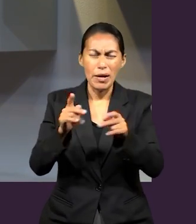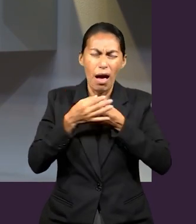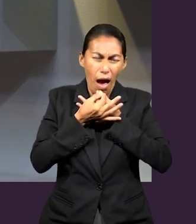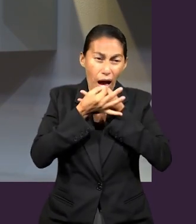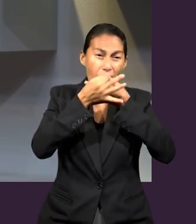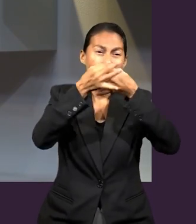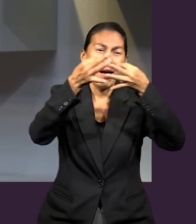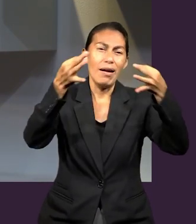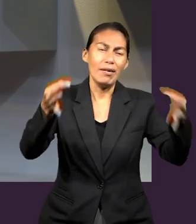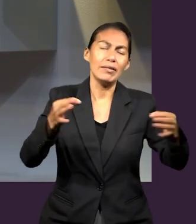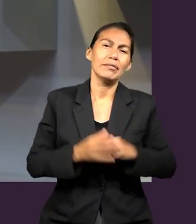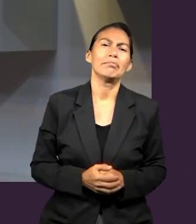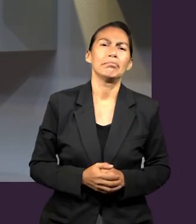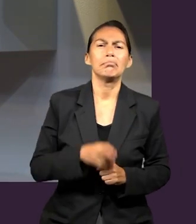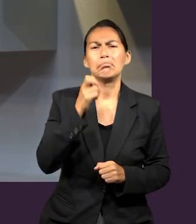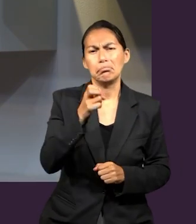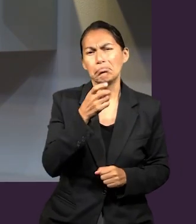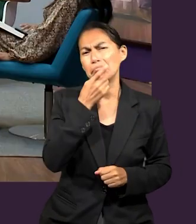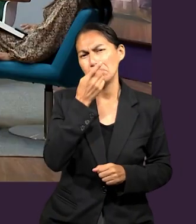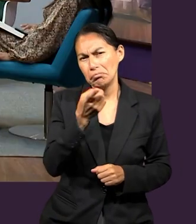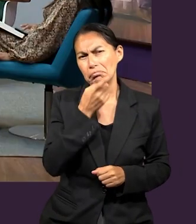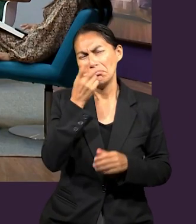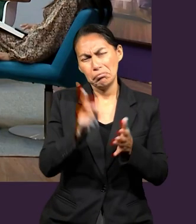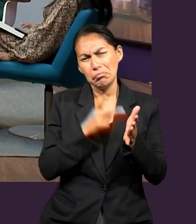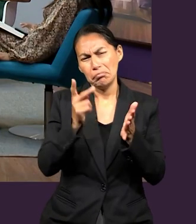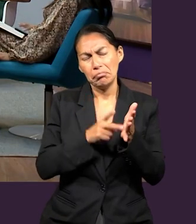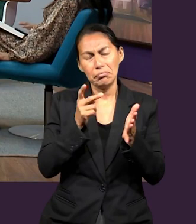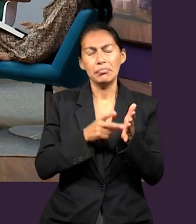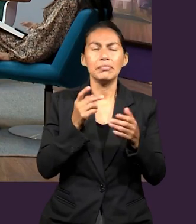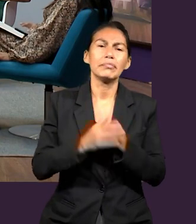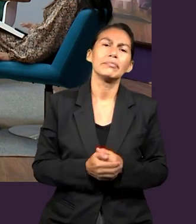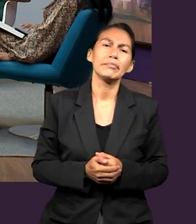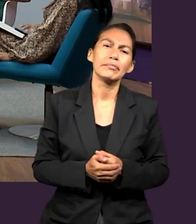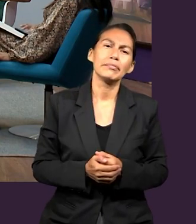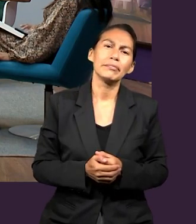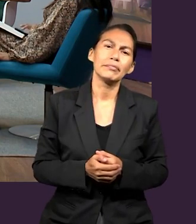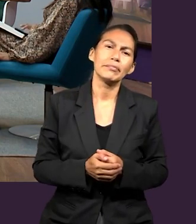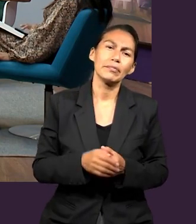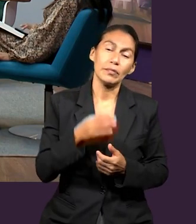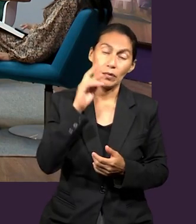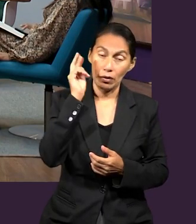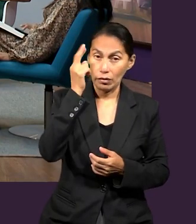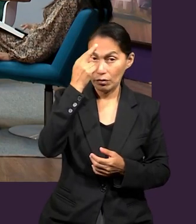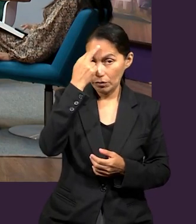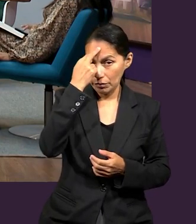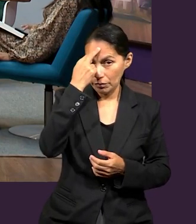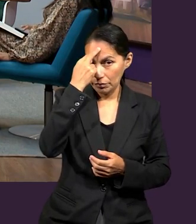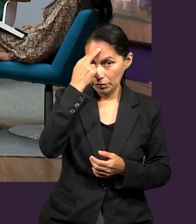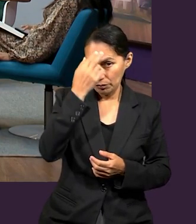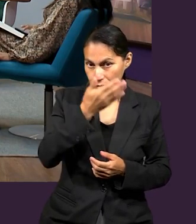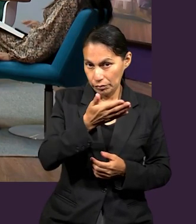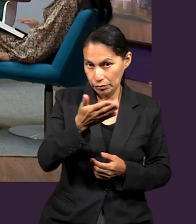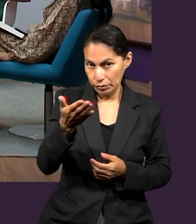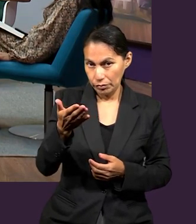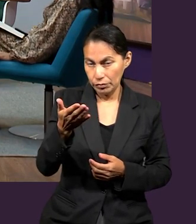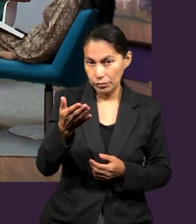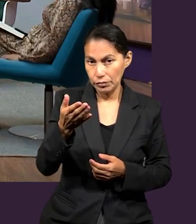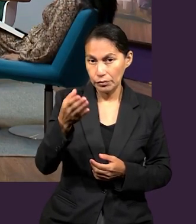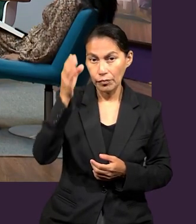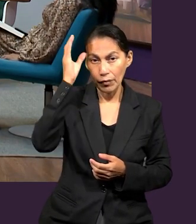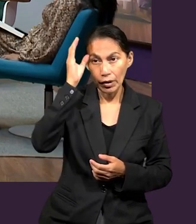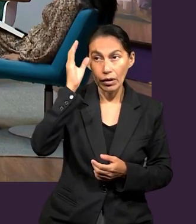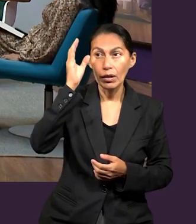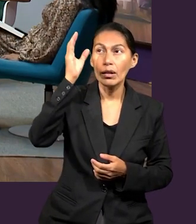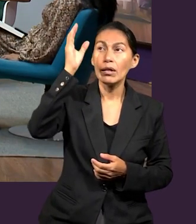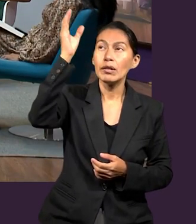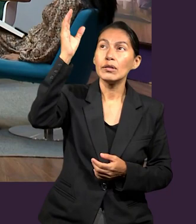la paz. Este es un tema que creo que se pronuncia mucho y se busca. Y para ello, pues quiero nada más recordar